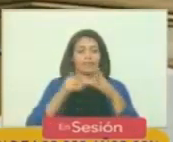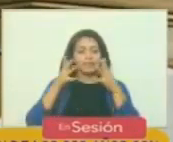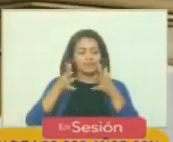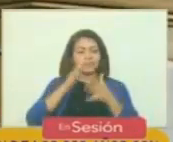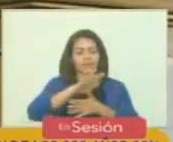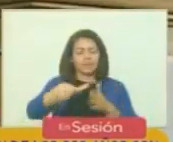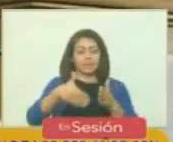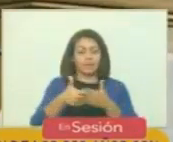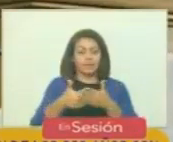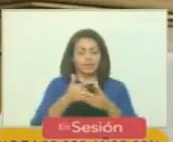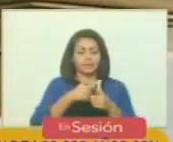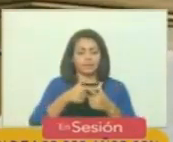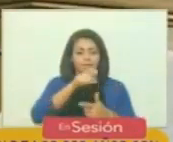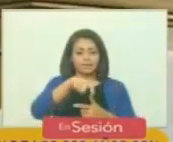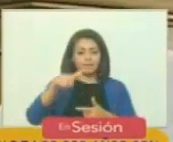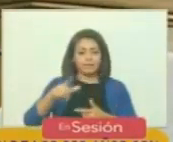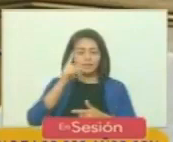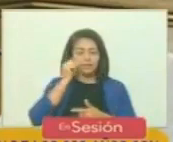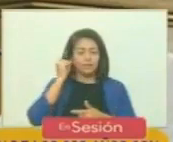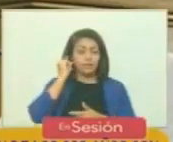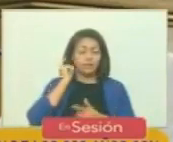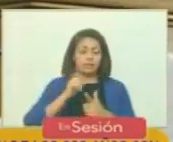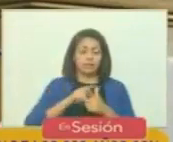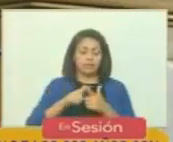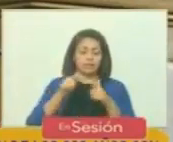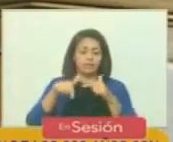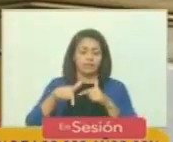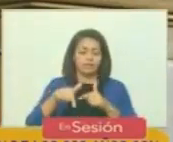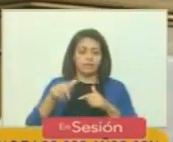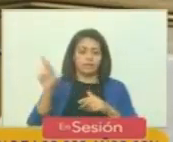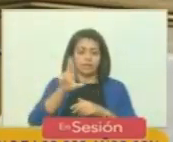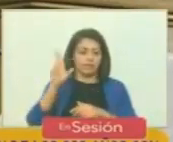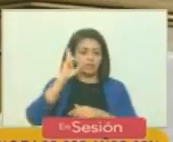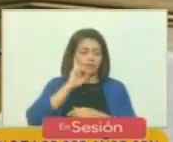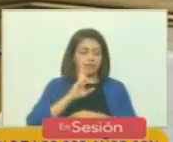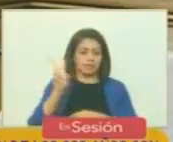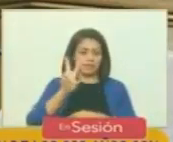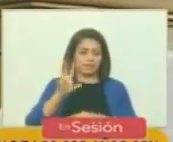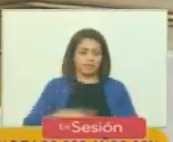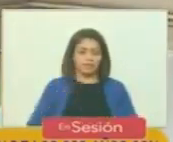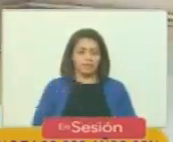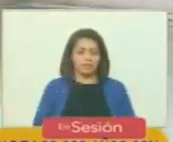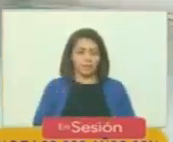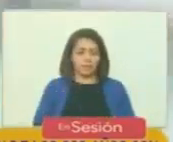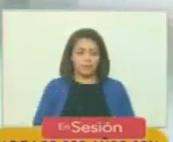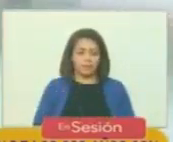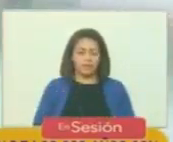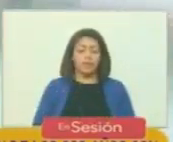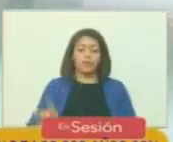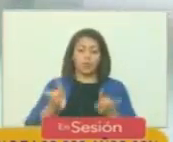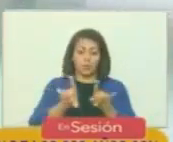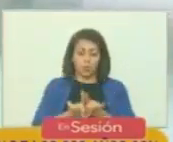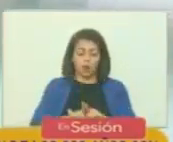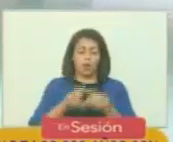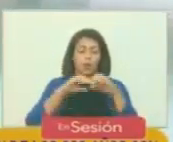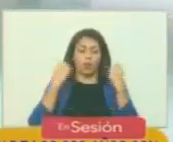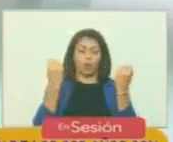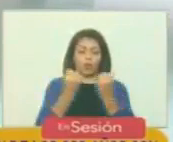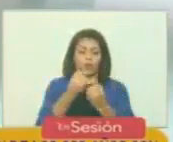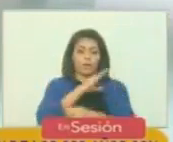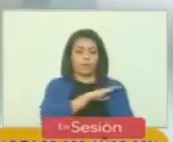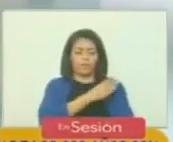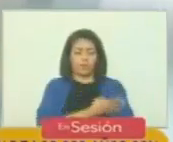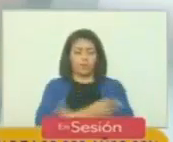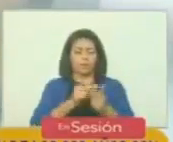a todas las ciudadanas y todos los ciudadanos de la República Bolivariana de Venezuela, así como a los órganos del poder